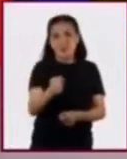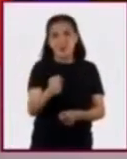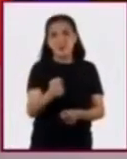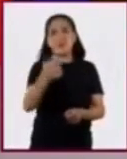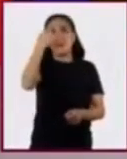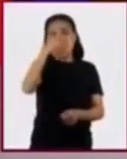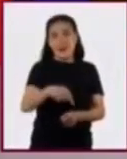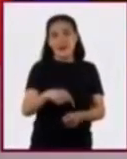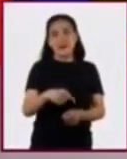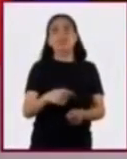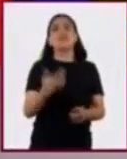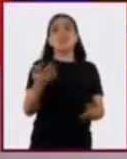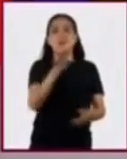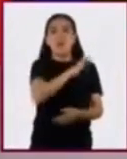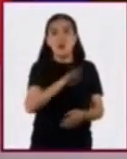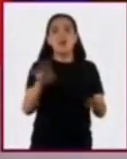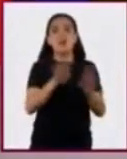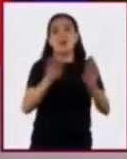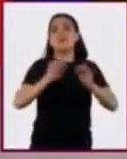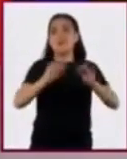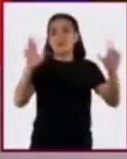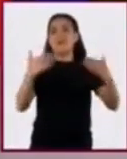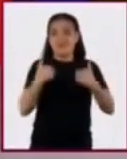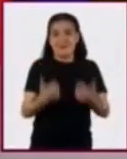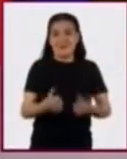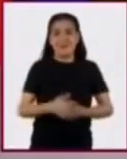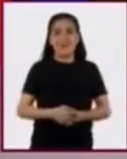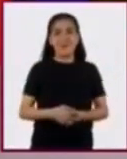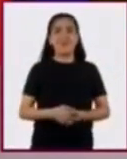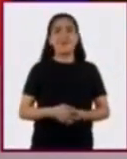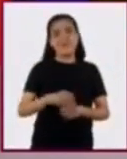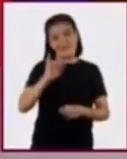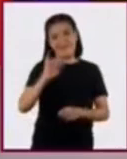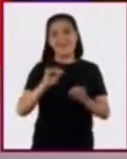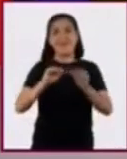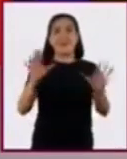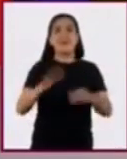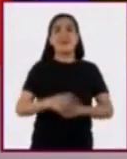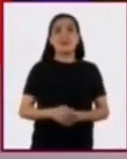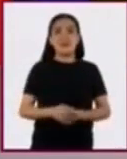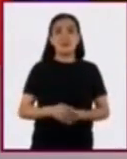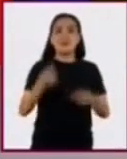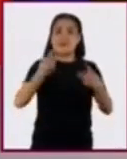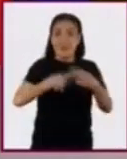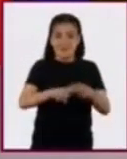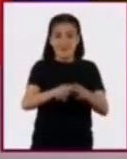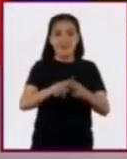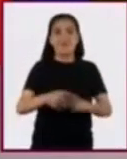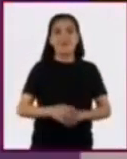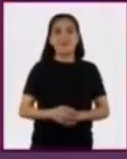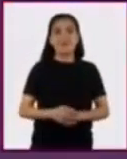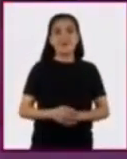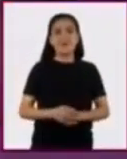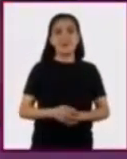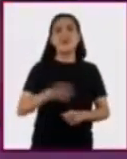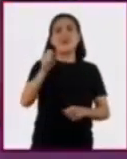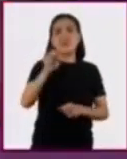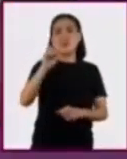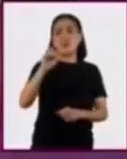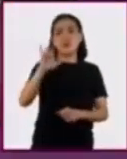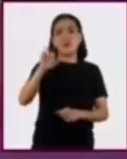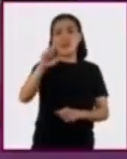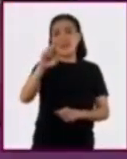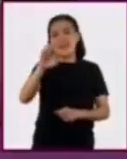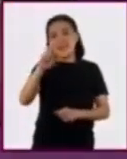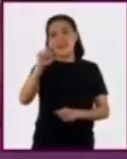para que nos pueda quedar más claro? Por supuesto. Comencemos. La sociedad se